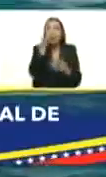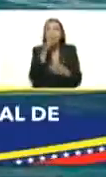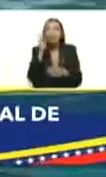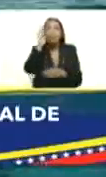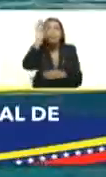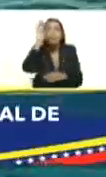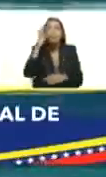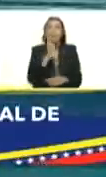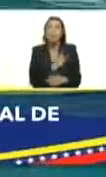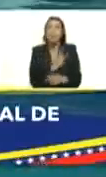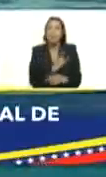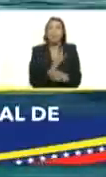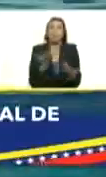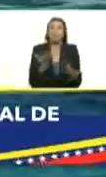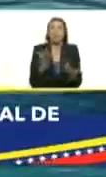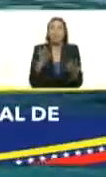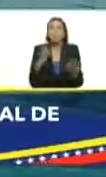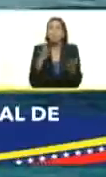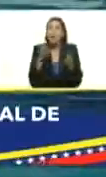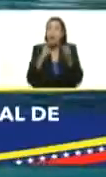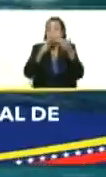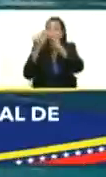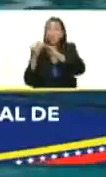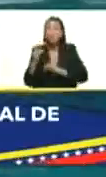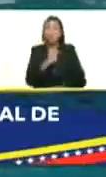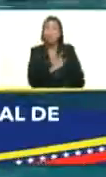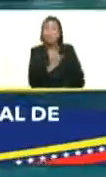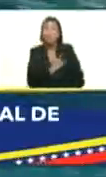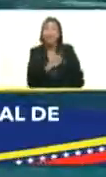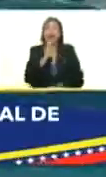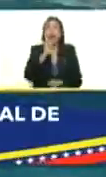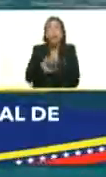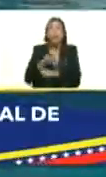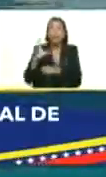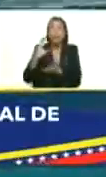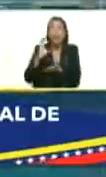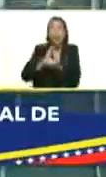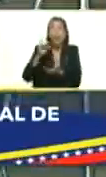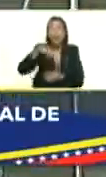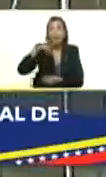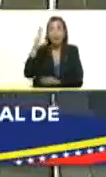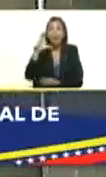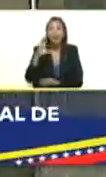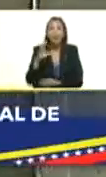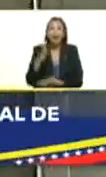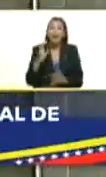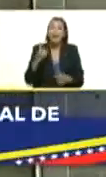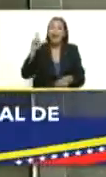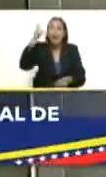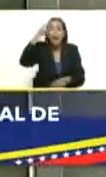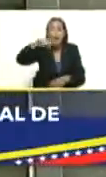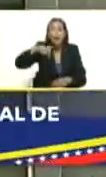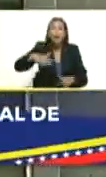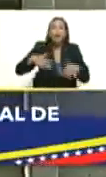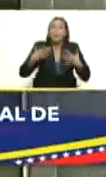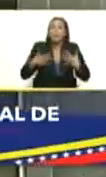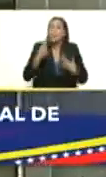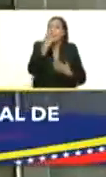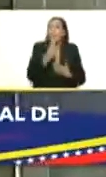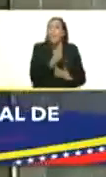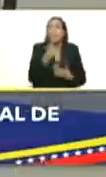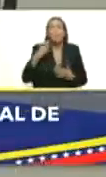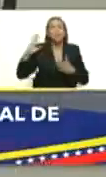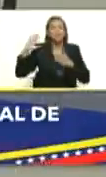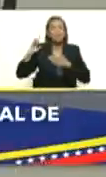universitaria para la comunidad universitaria y para la ciudad de Caracas así que nos da mucha alegría poderle cumplir presidente